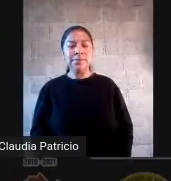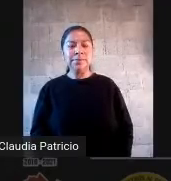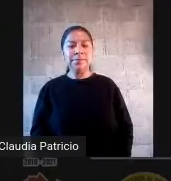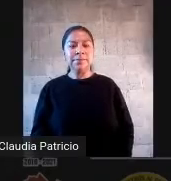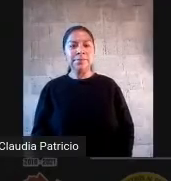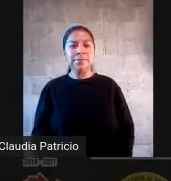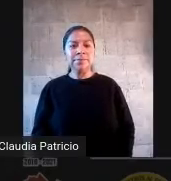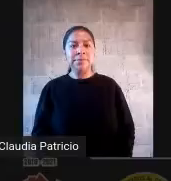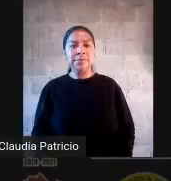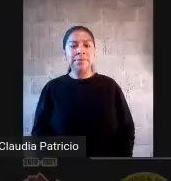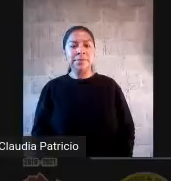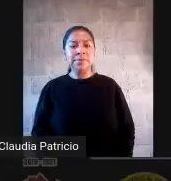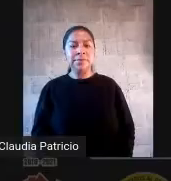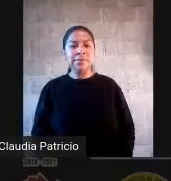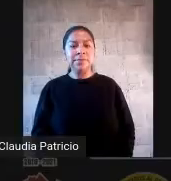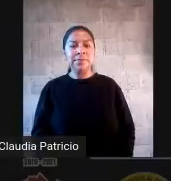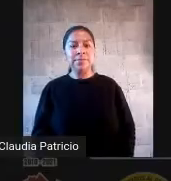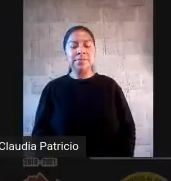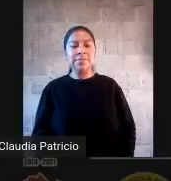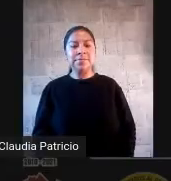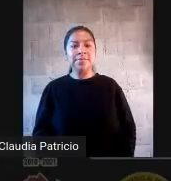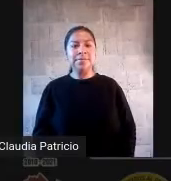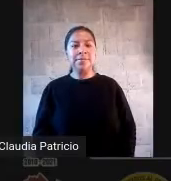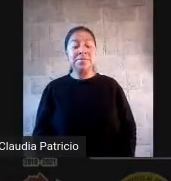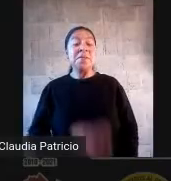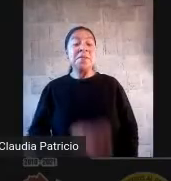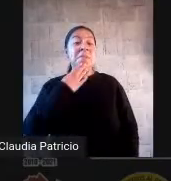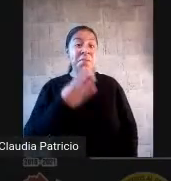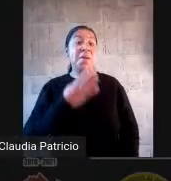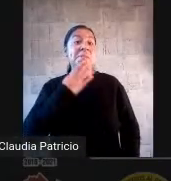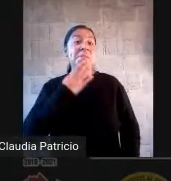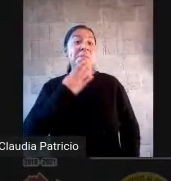Muy bien, muy bien, maestros. Observen cómo cada quien está opinando.